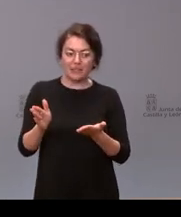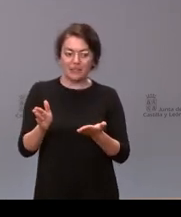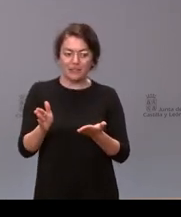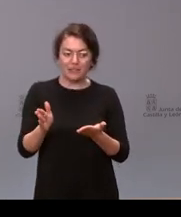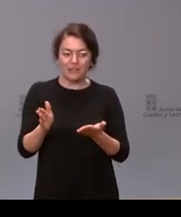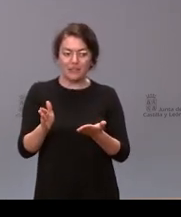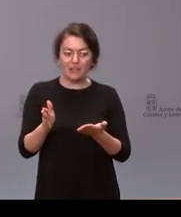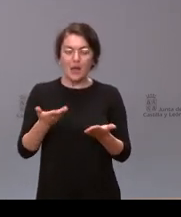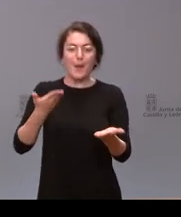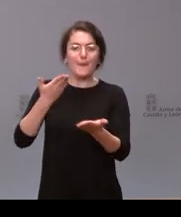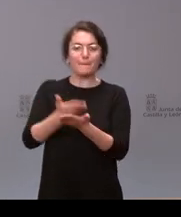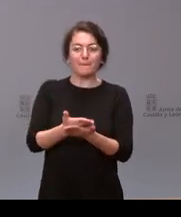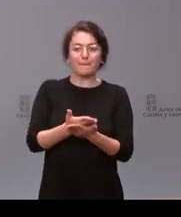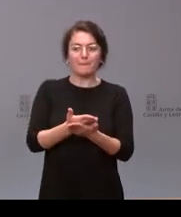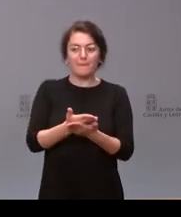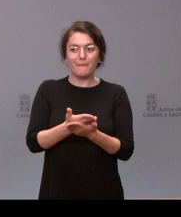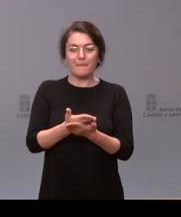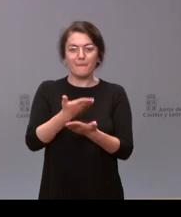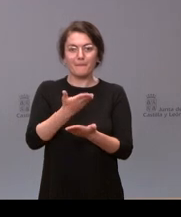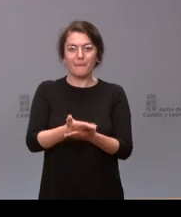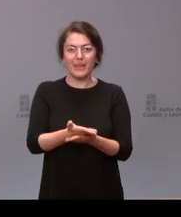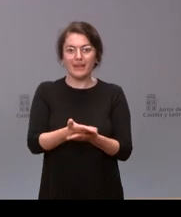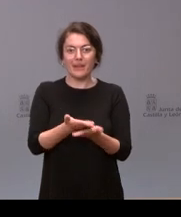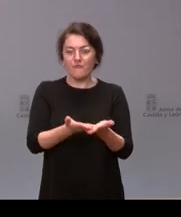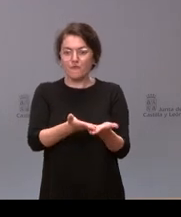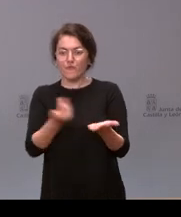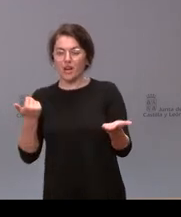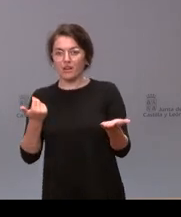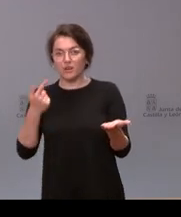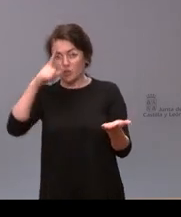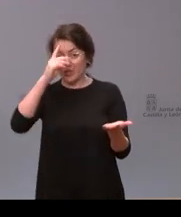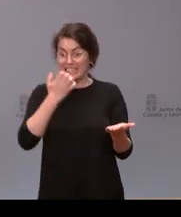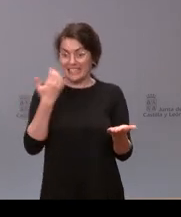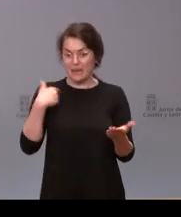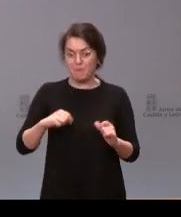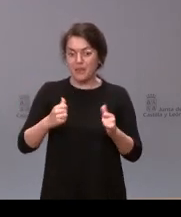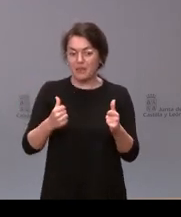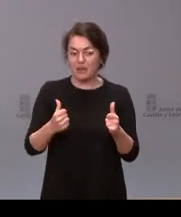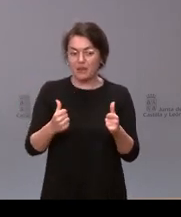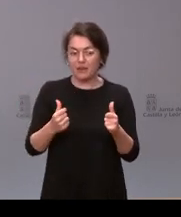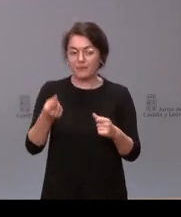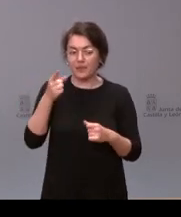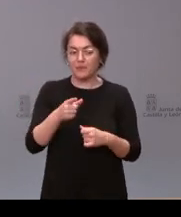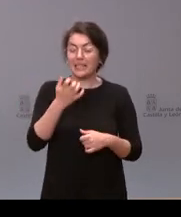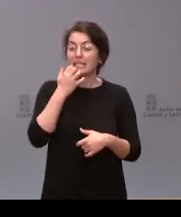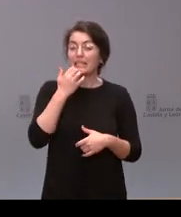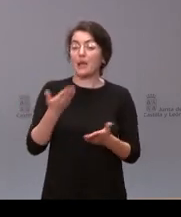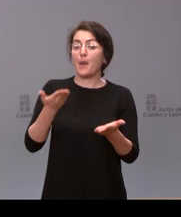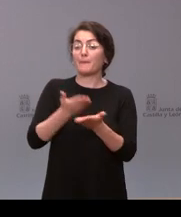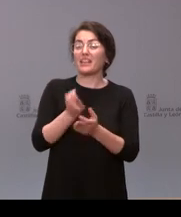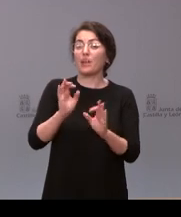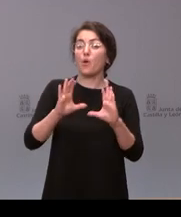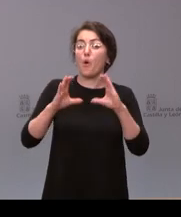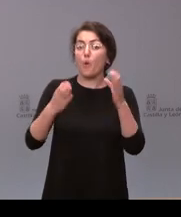expropiaciones, que no quedó claro si se va a convencer por parte de la Junta, recientemente sí se ha pedido que la Junta intervenga en urgencia para